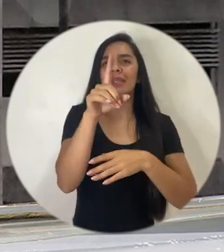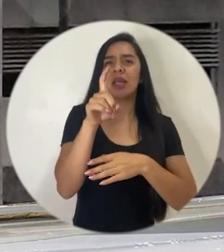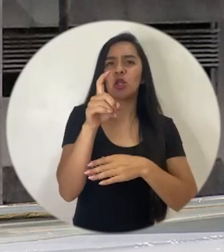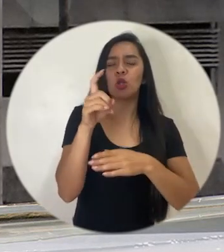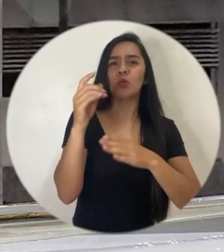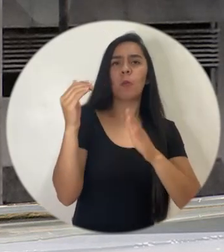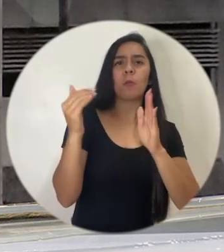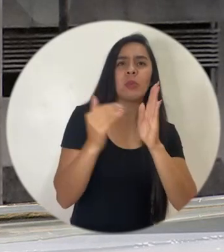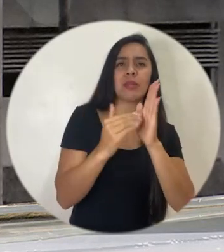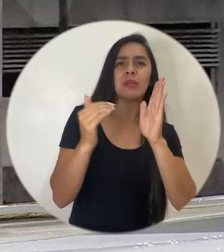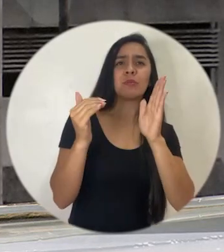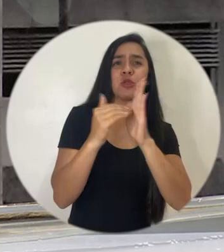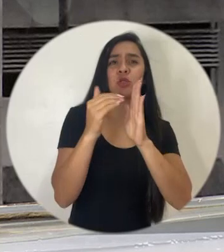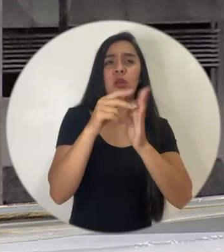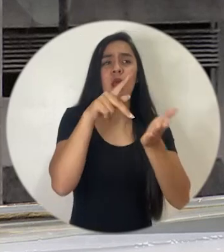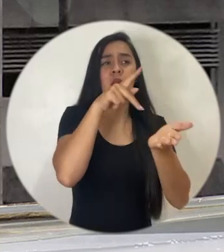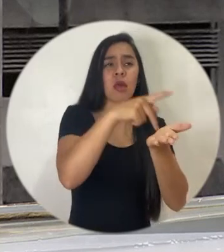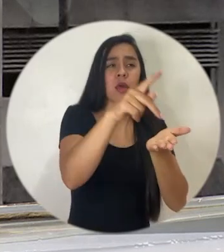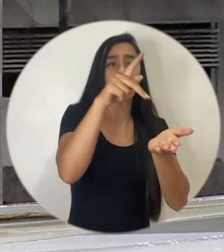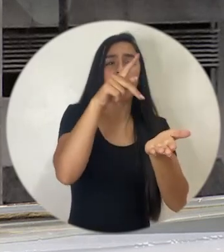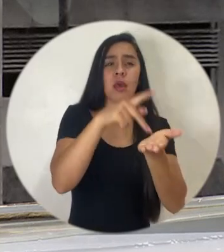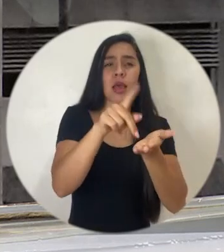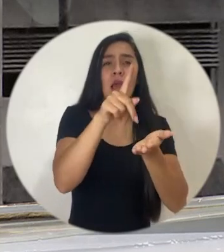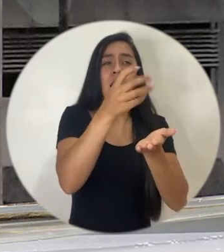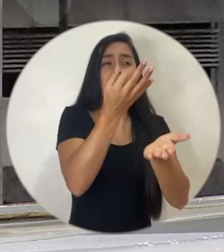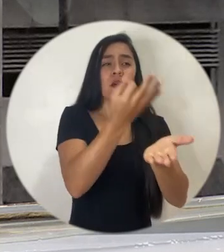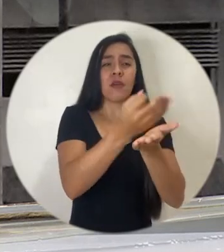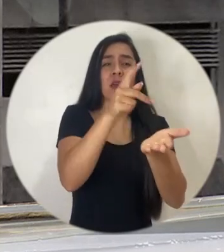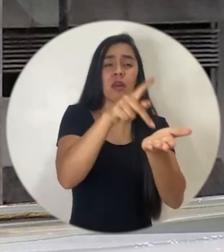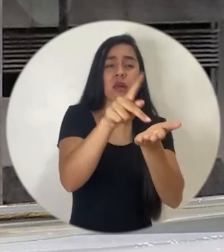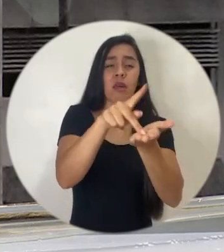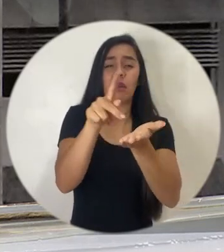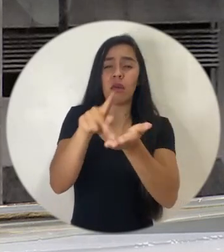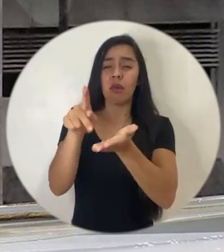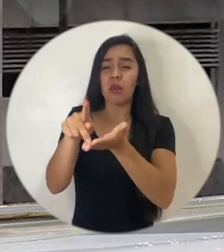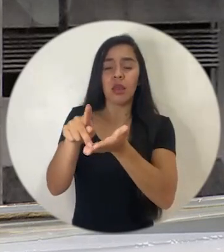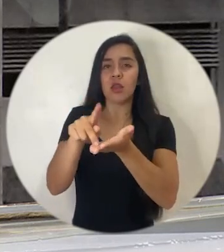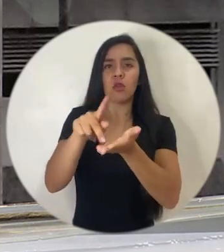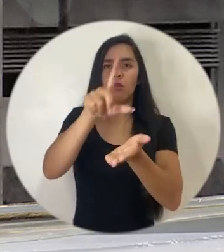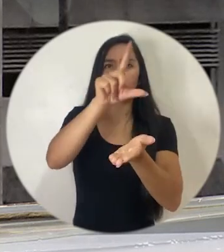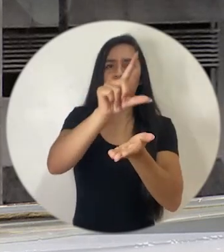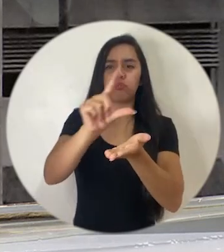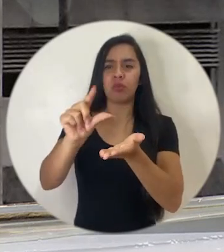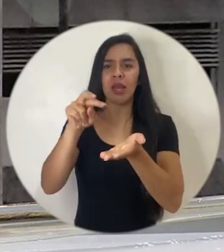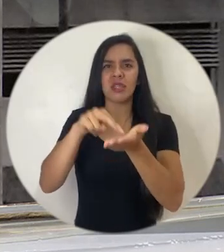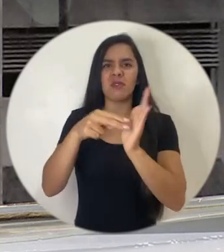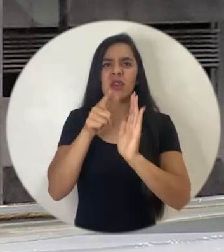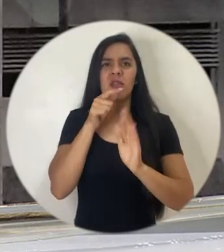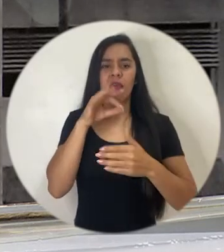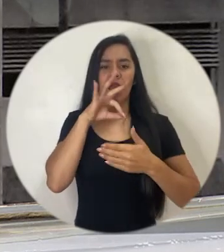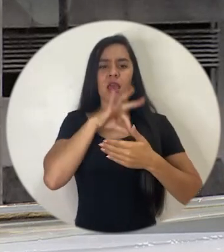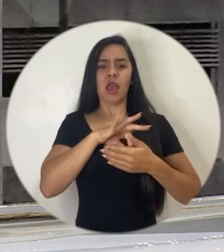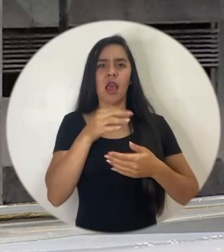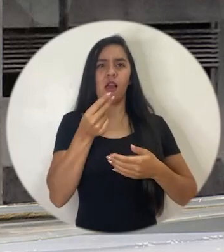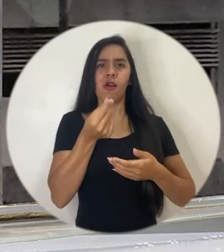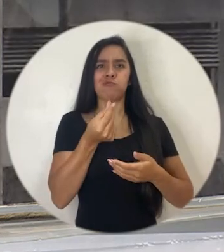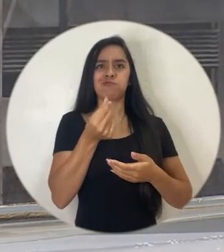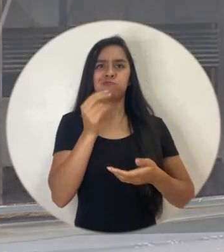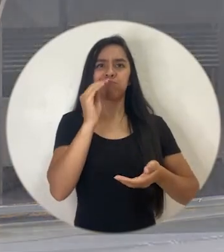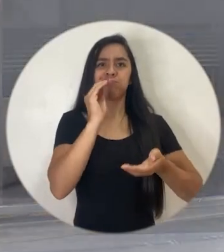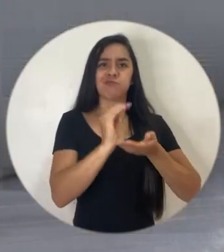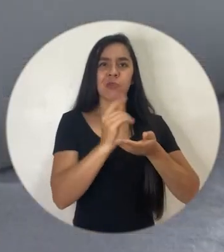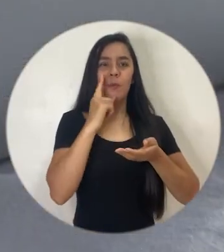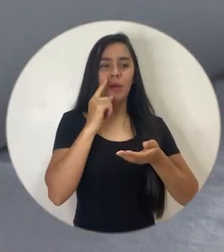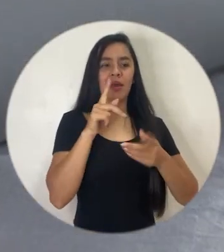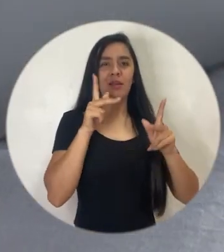de miles de millones de colones a las entidades financieras y eso quedó como un ahorro neto para los consumidores.